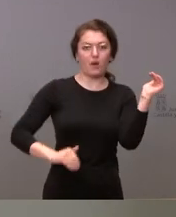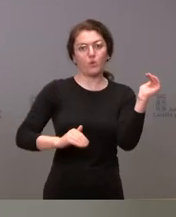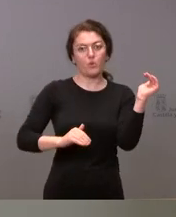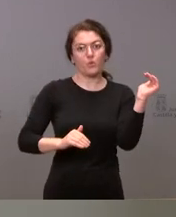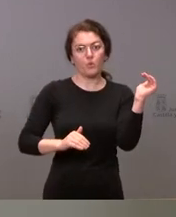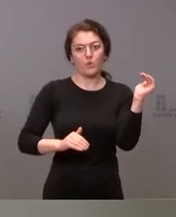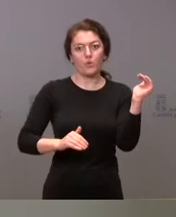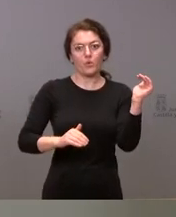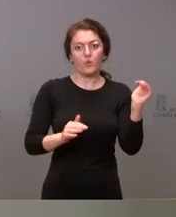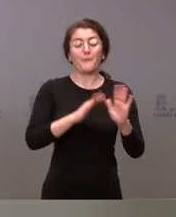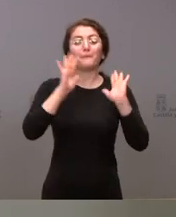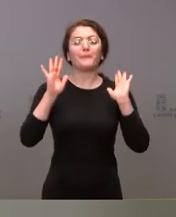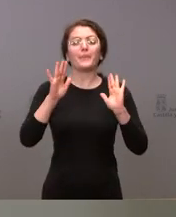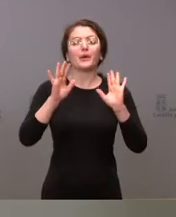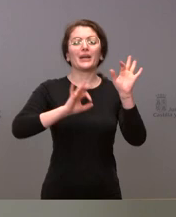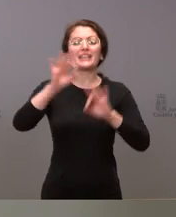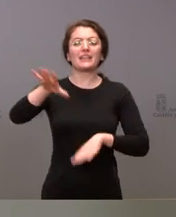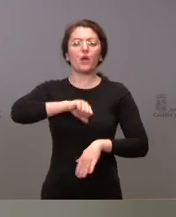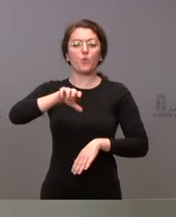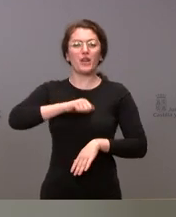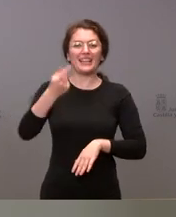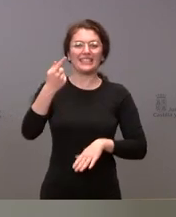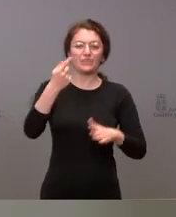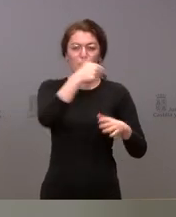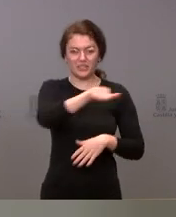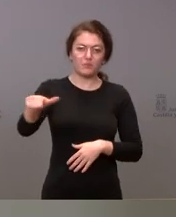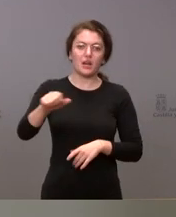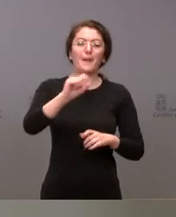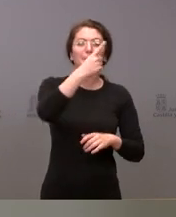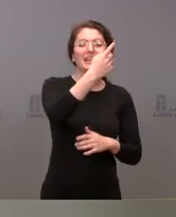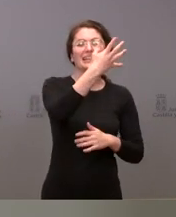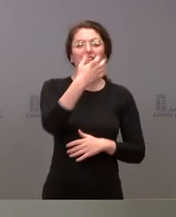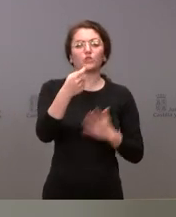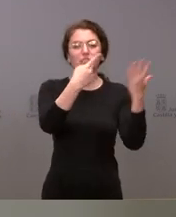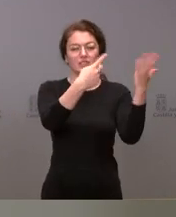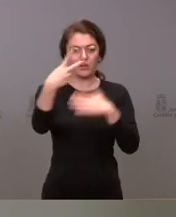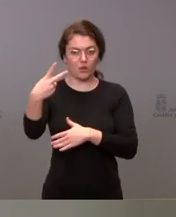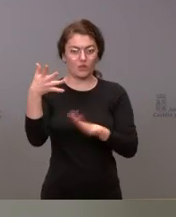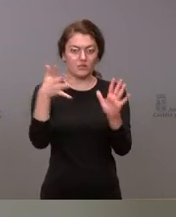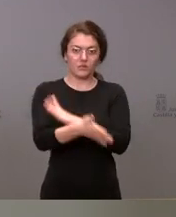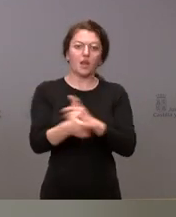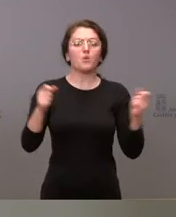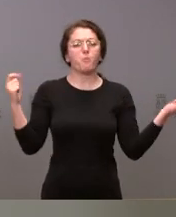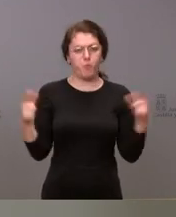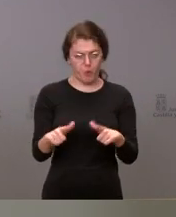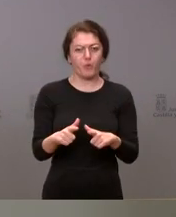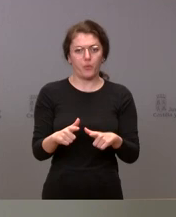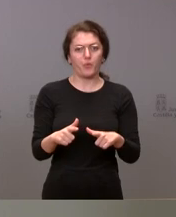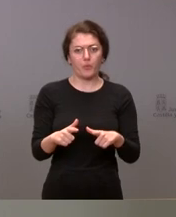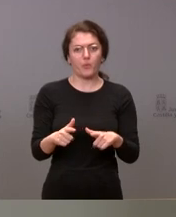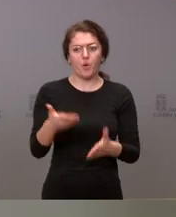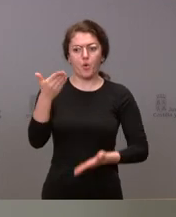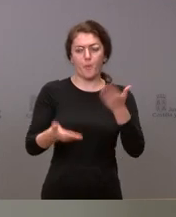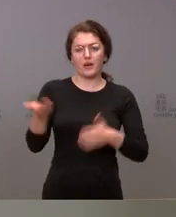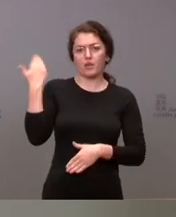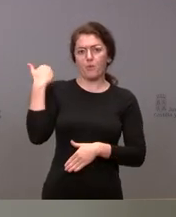mientras que la incidencia acumulada a 7 días es de 1.562, notando un importante descenso con las cifras de la